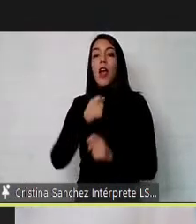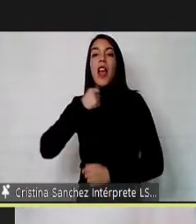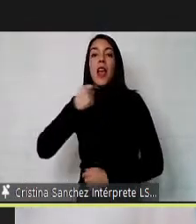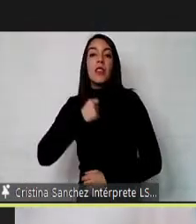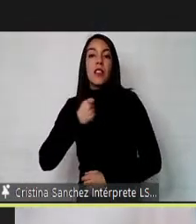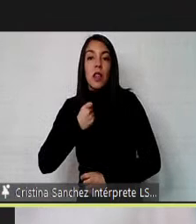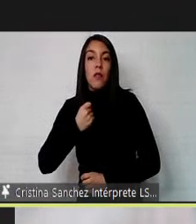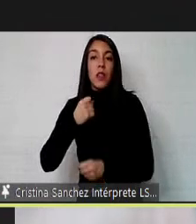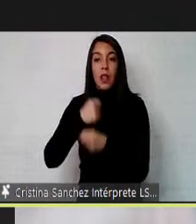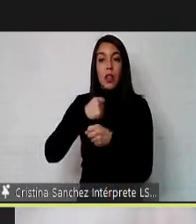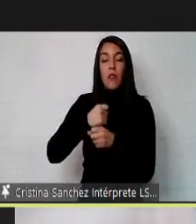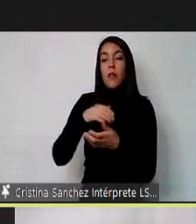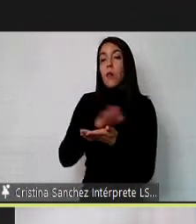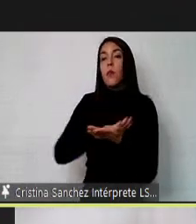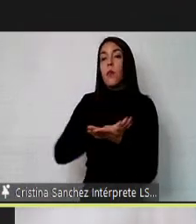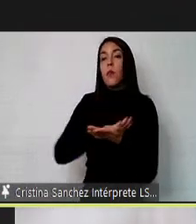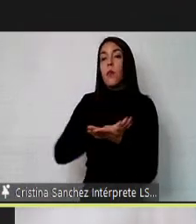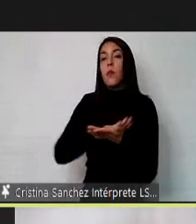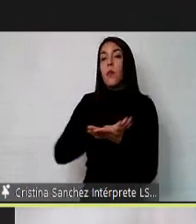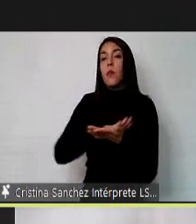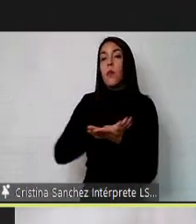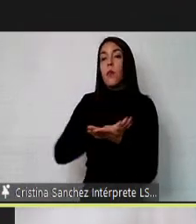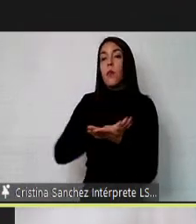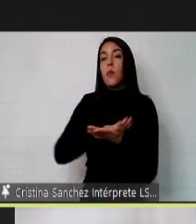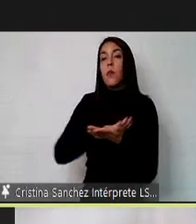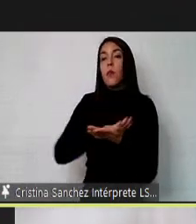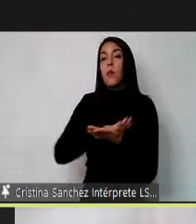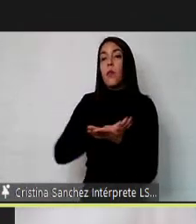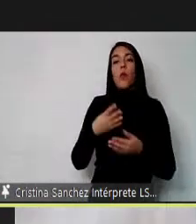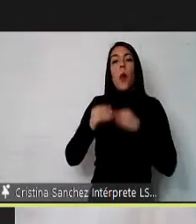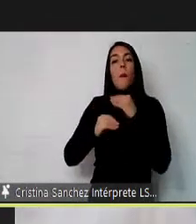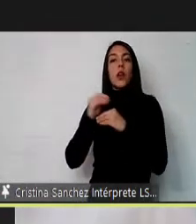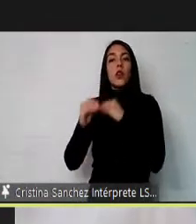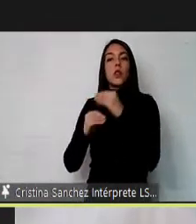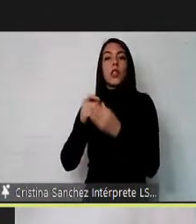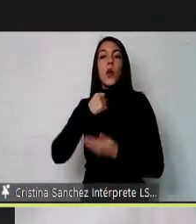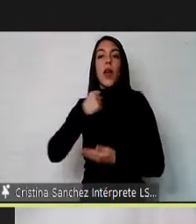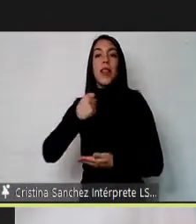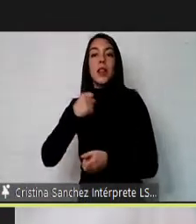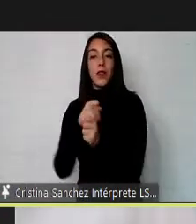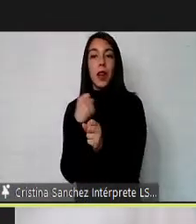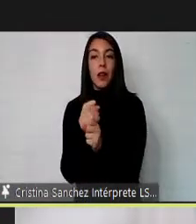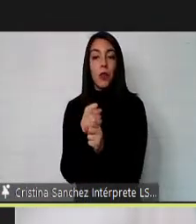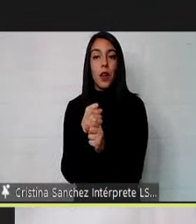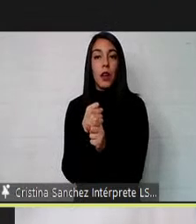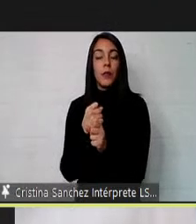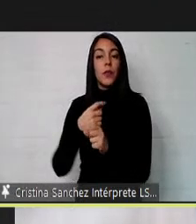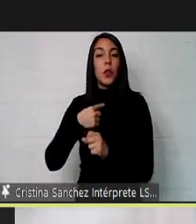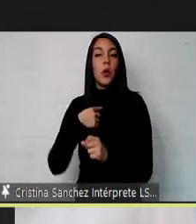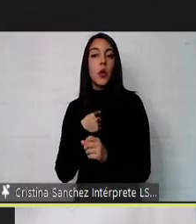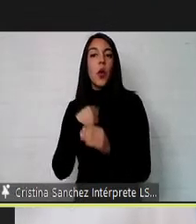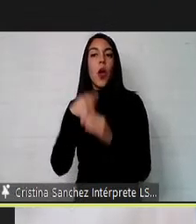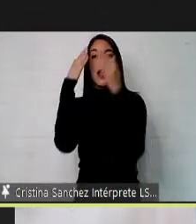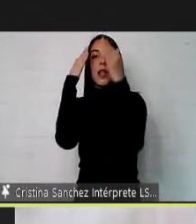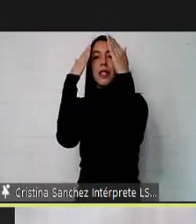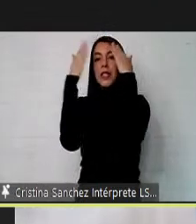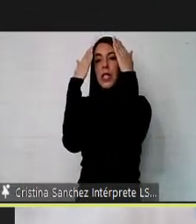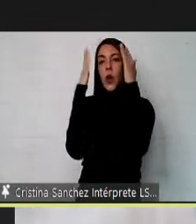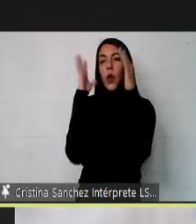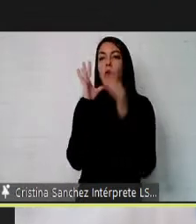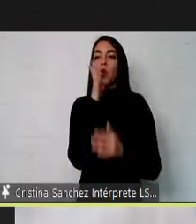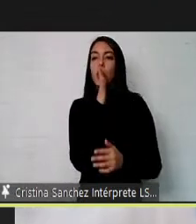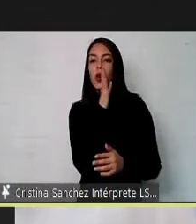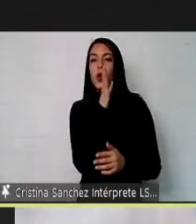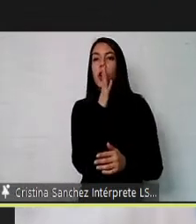porque por ejemplo si yo tengo un proceso de entrevista laboral donde contemplo test psicológicos de colores y tengo una